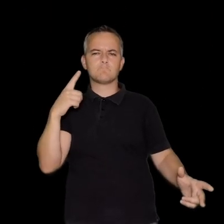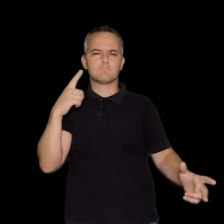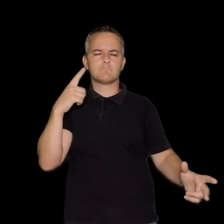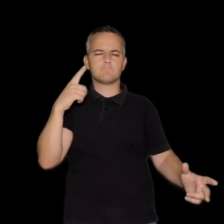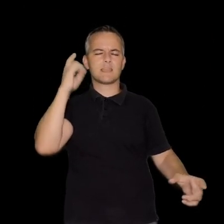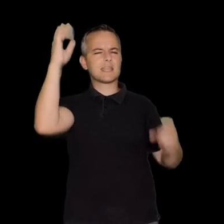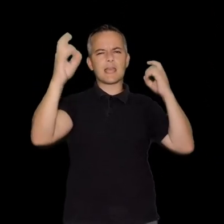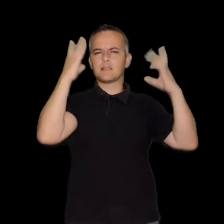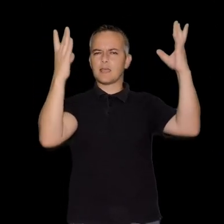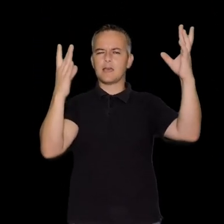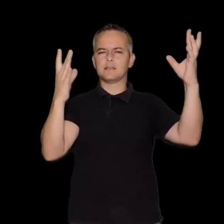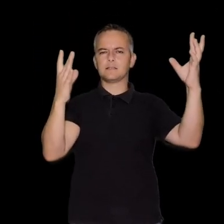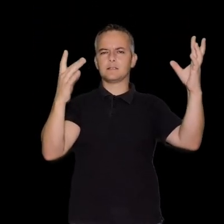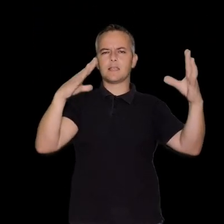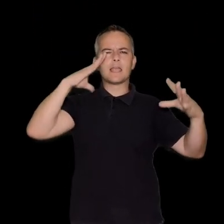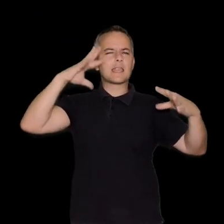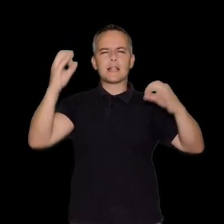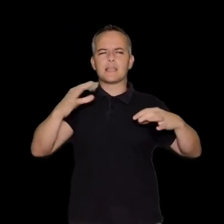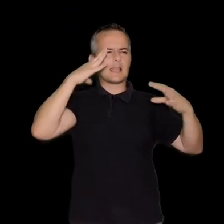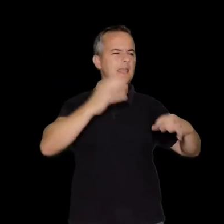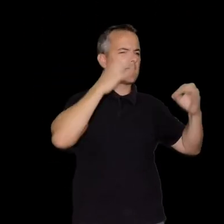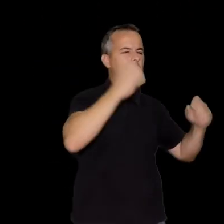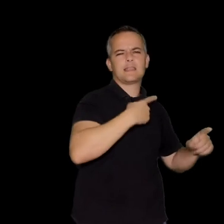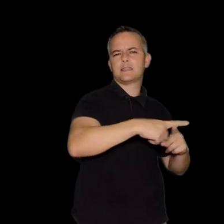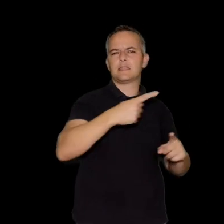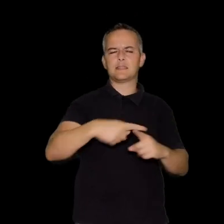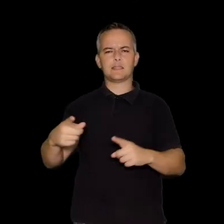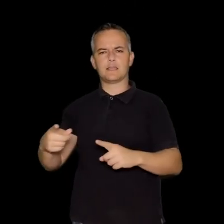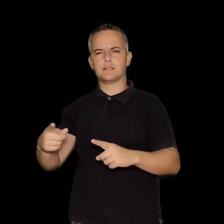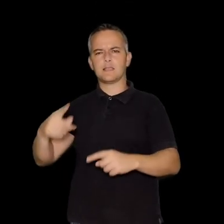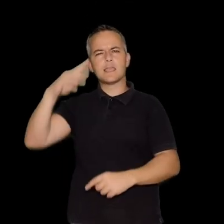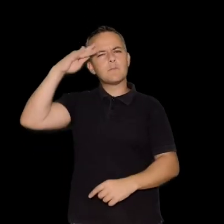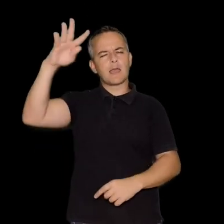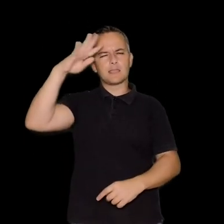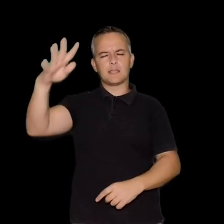nuestra creatividad, nuestras realidades distintas.